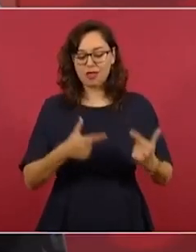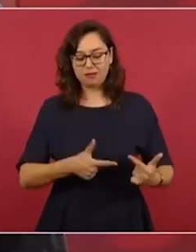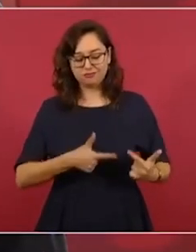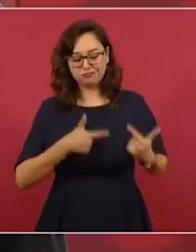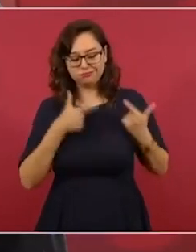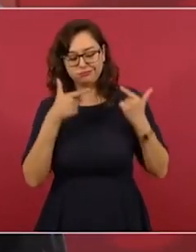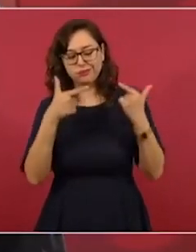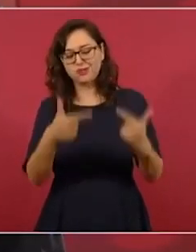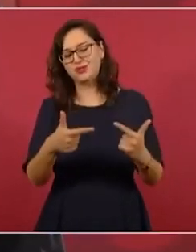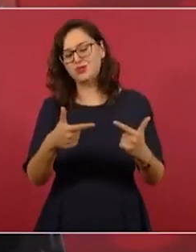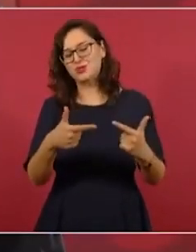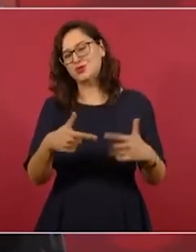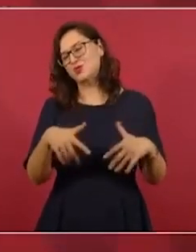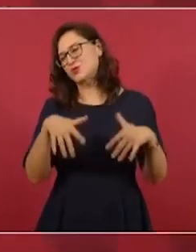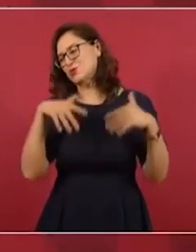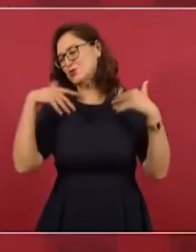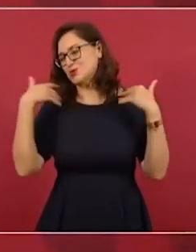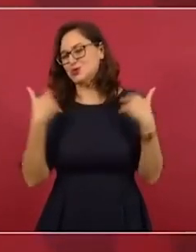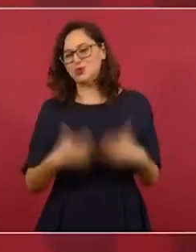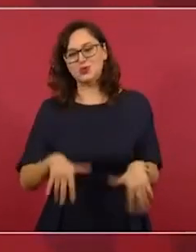a las nuevas generaciones